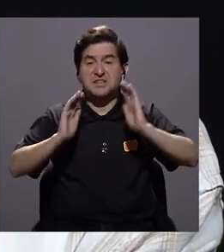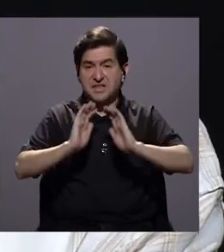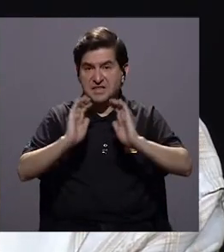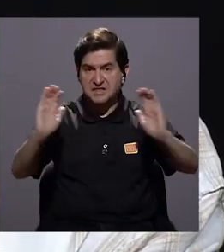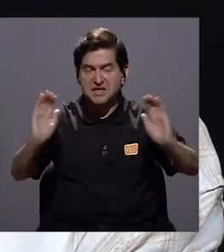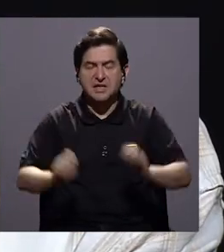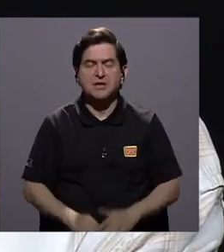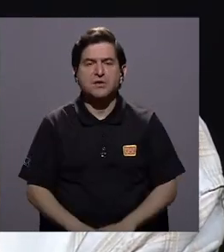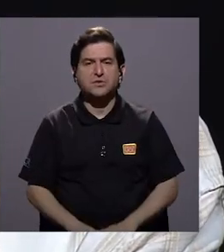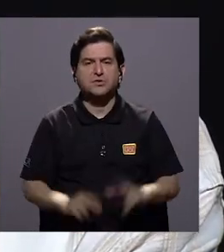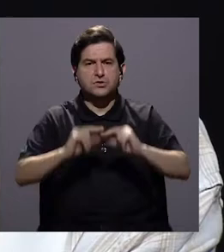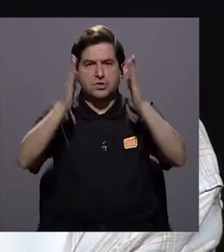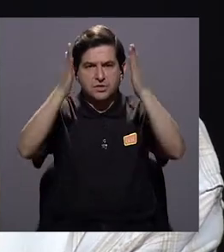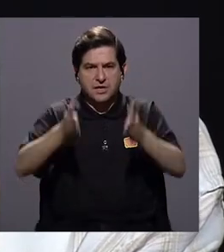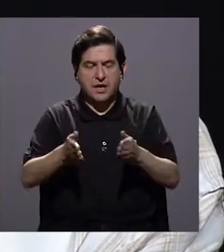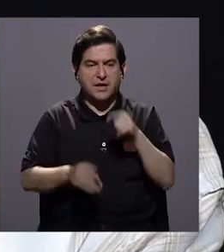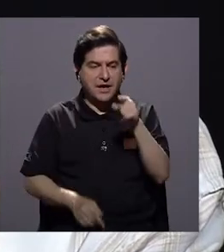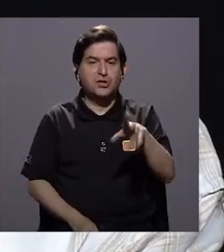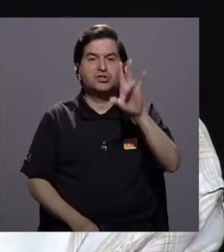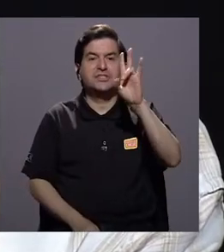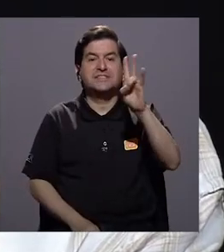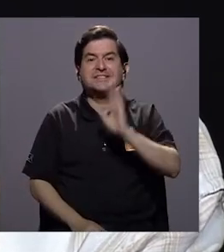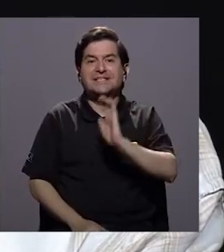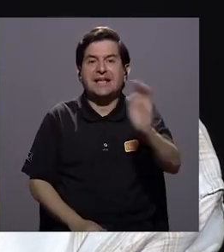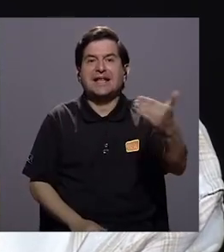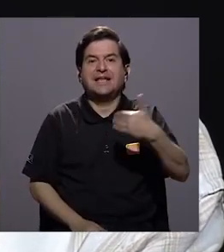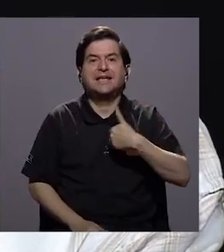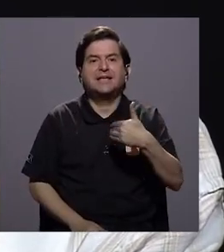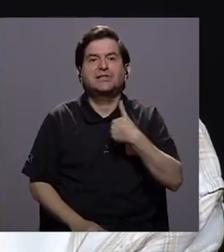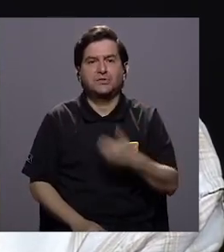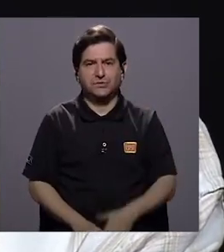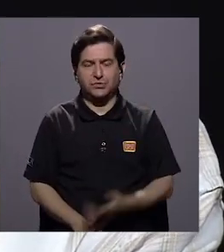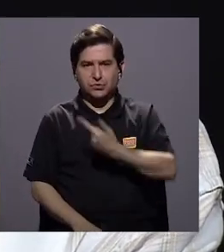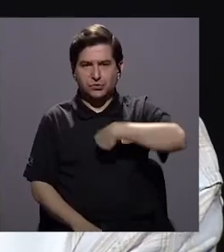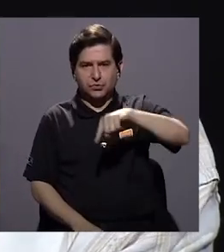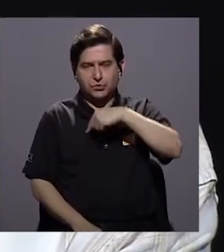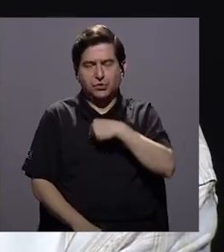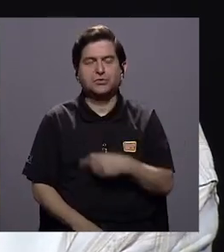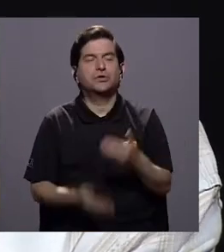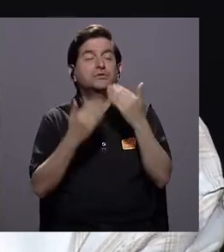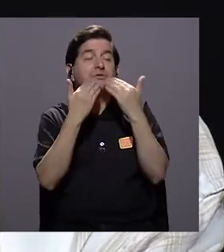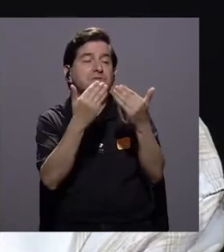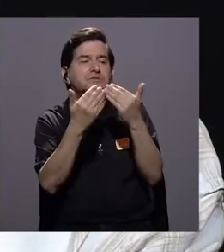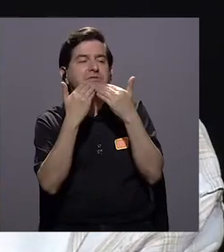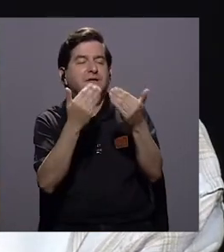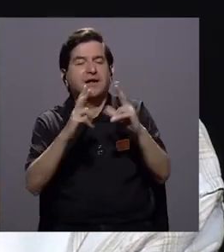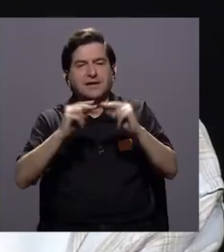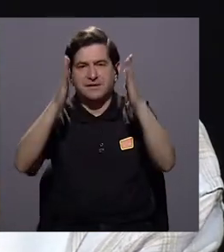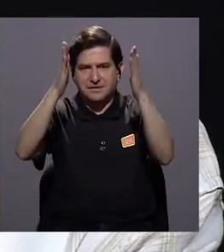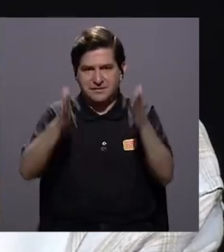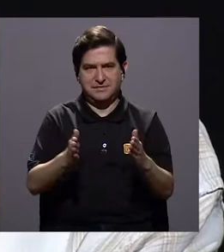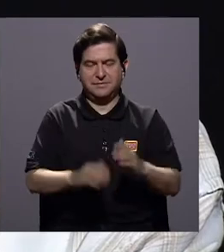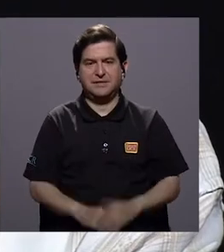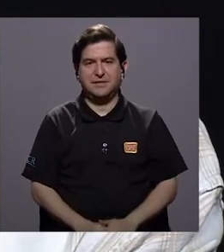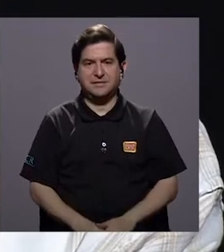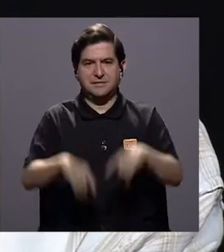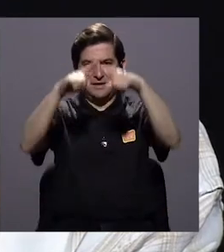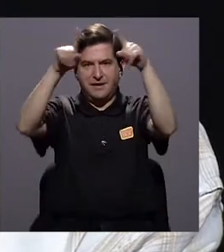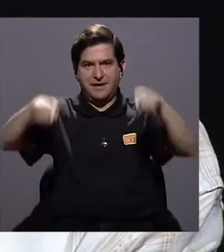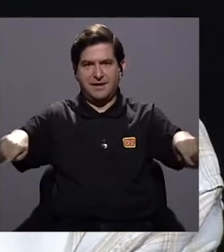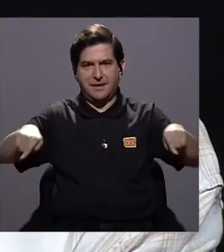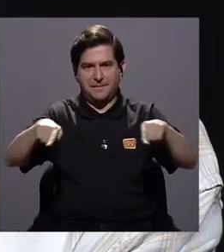tres niños y los nicaragüenses nos están produciendo siete niños. Entonces deberíamos estar arrodillados y agradeciendo a los nicaragüenses que la